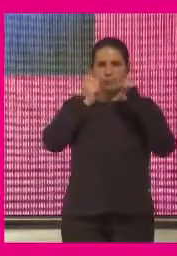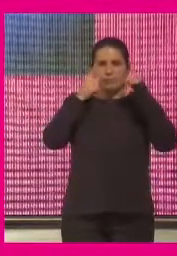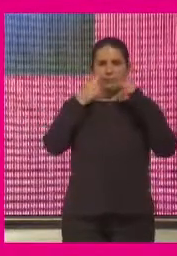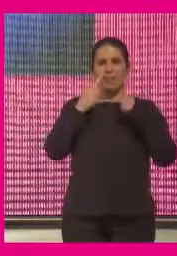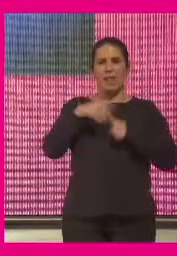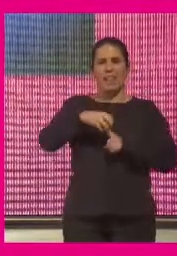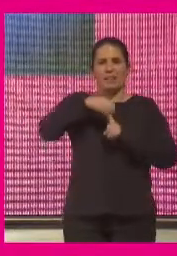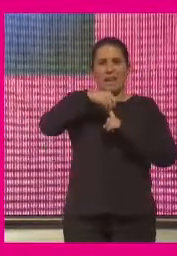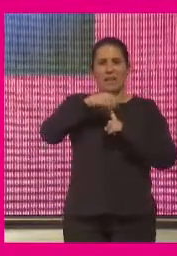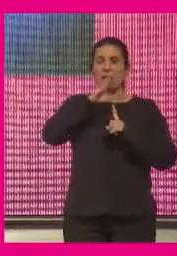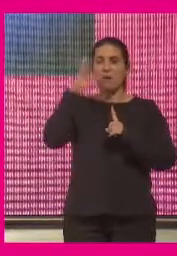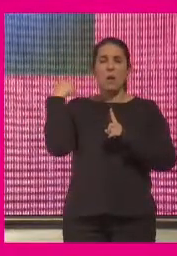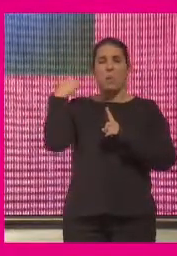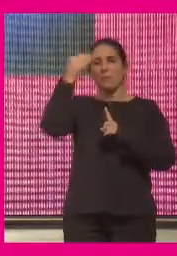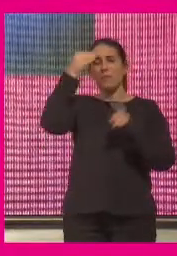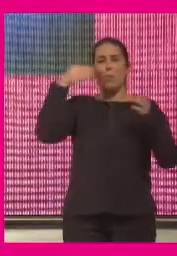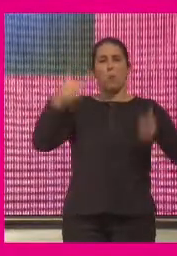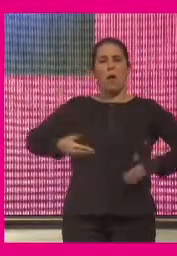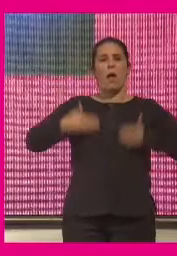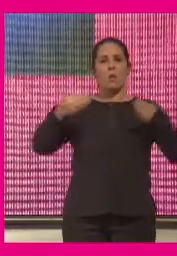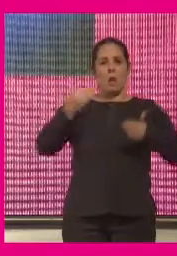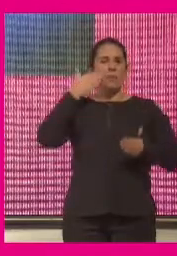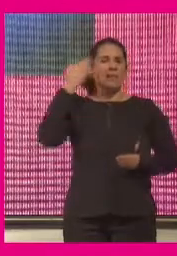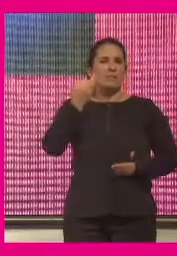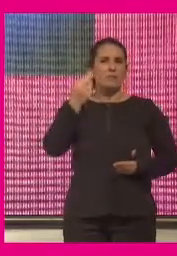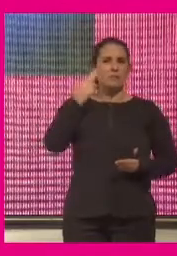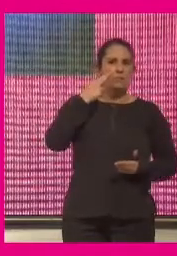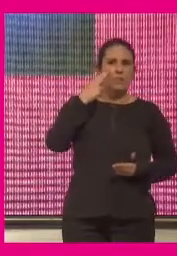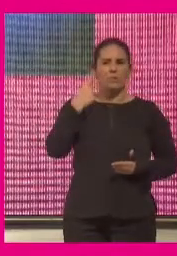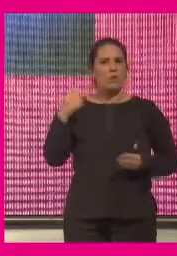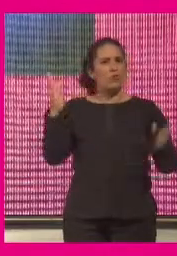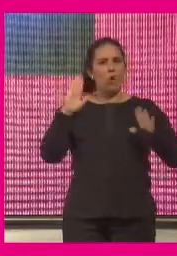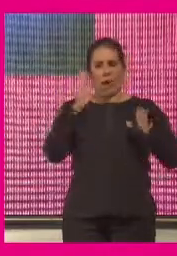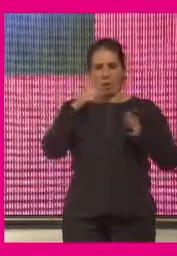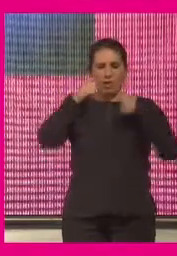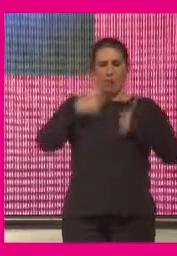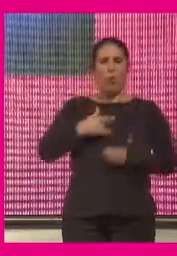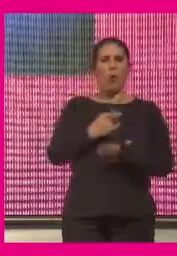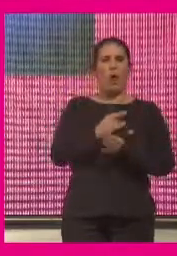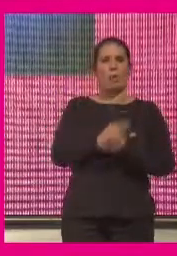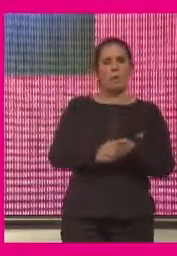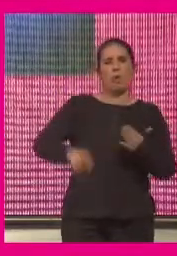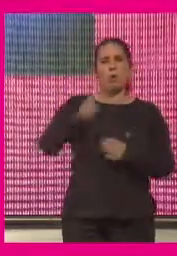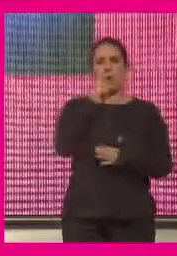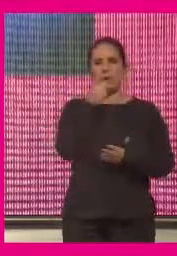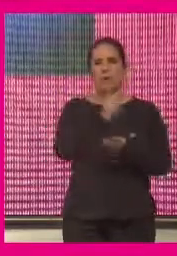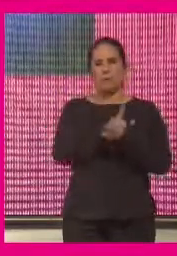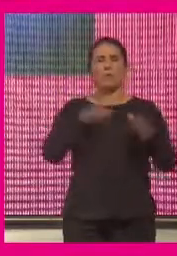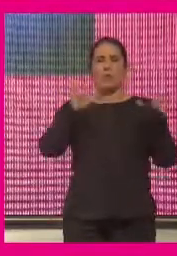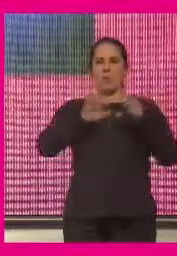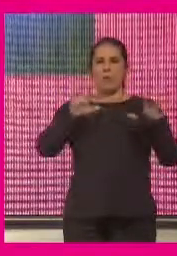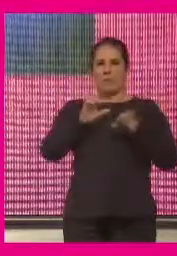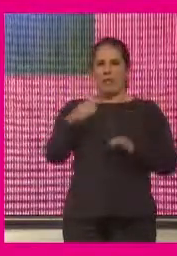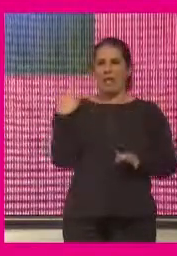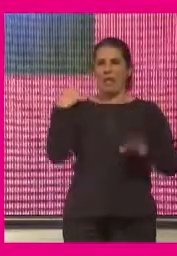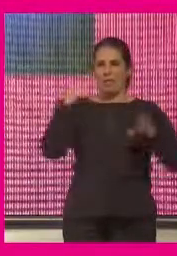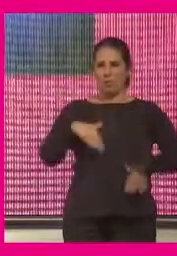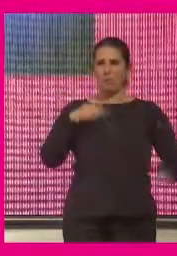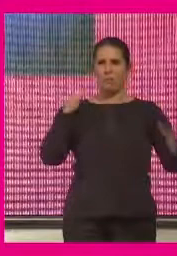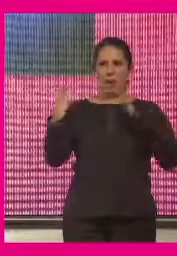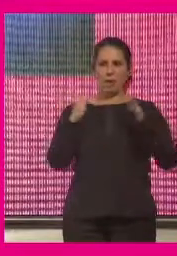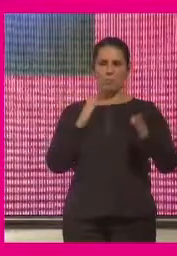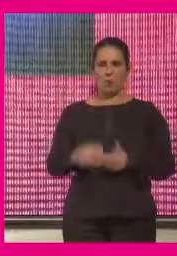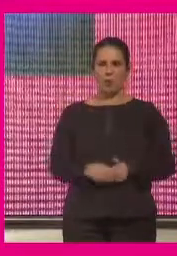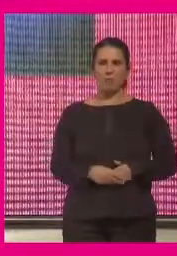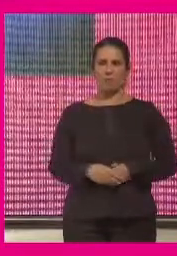que habíamos perdido y yo creo que el aprovechamiento de eso creo que es otro de los grandes aprendizajes que podríamos